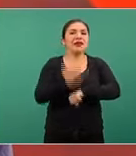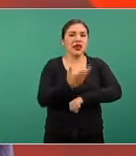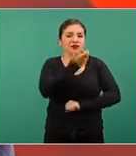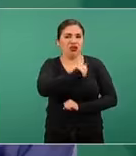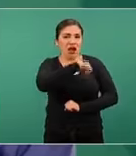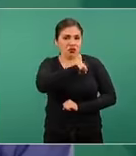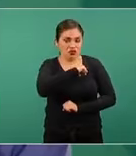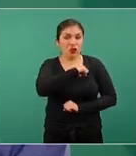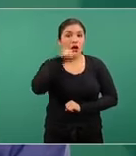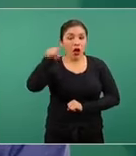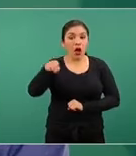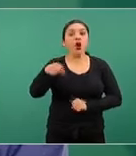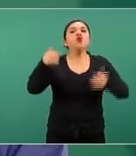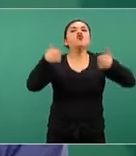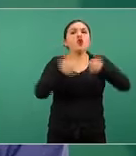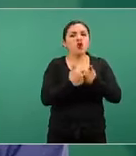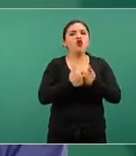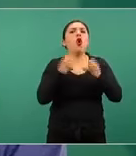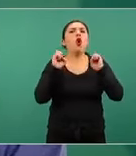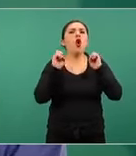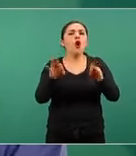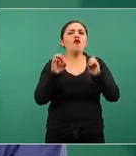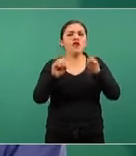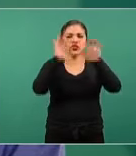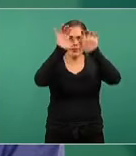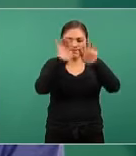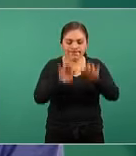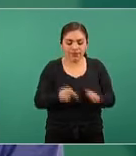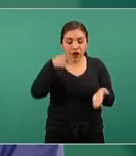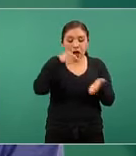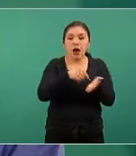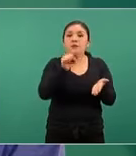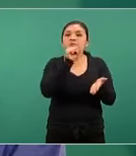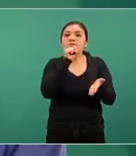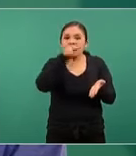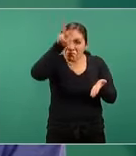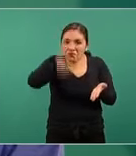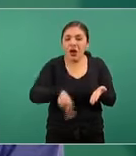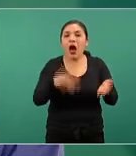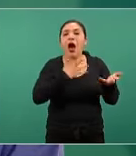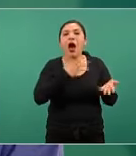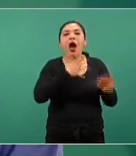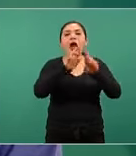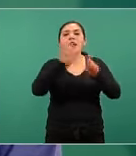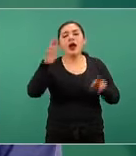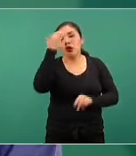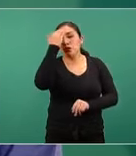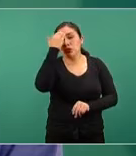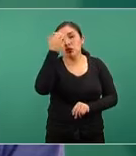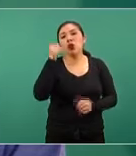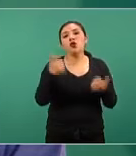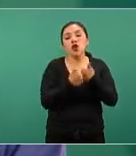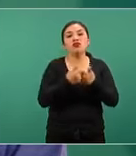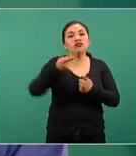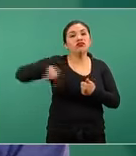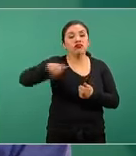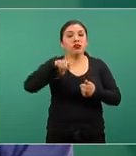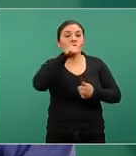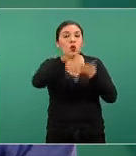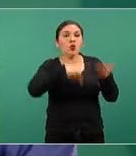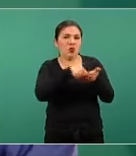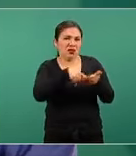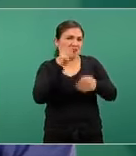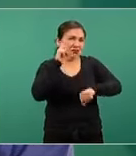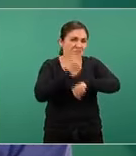Salud, por medio de un oficio en donde constatara el reconocimiento por parte de la autoridad sanitaria local